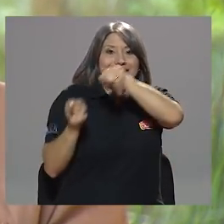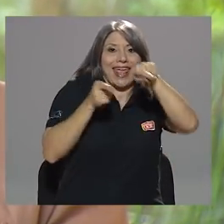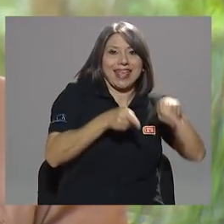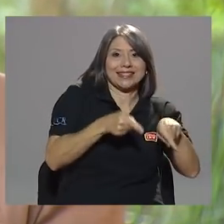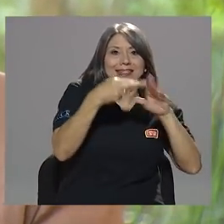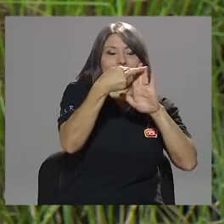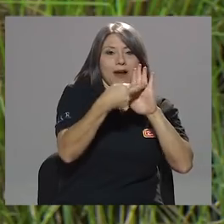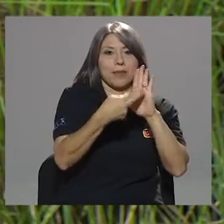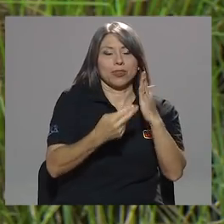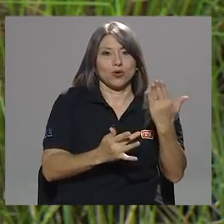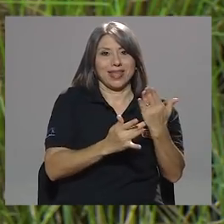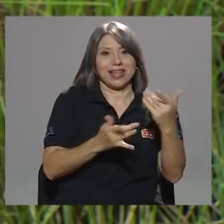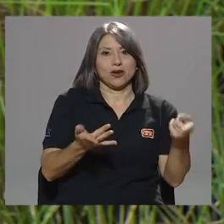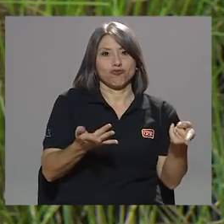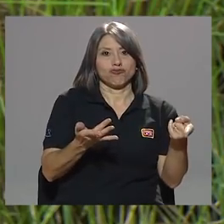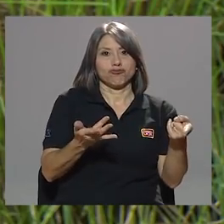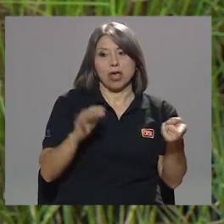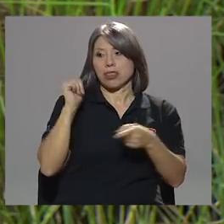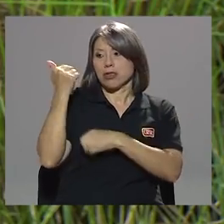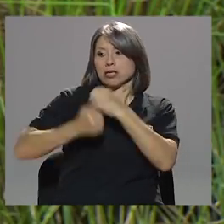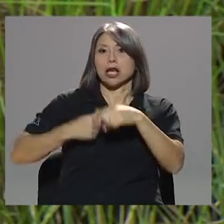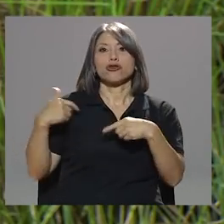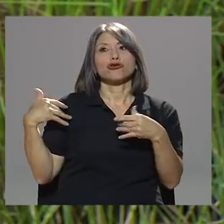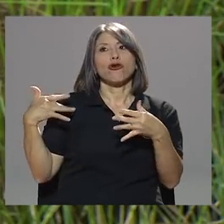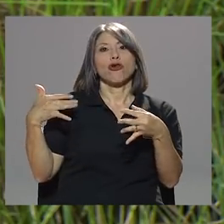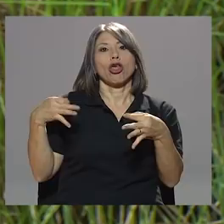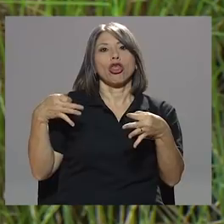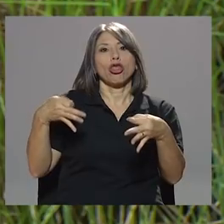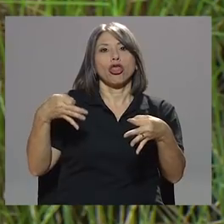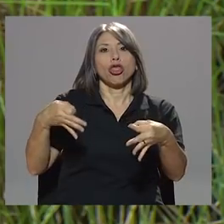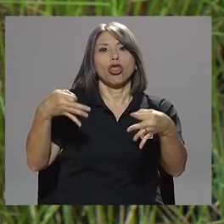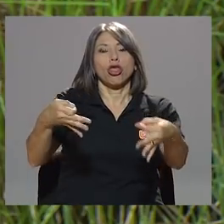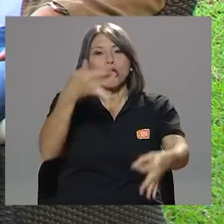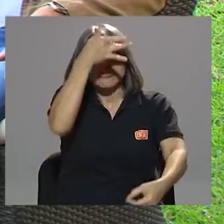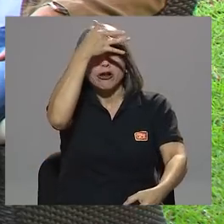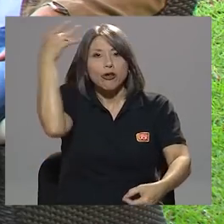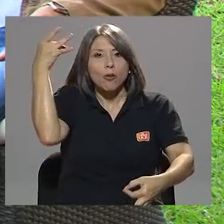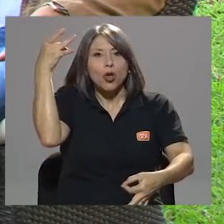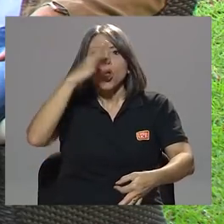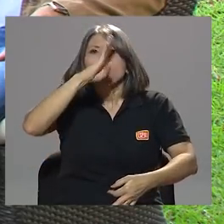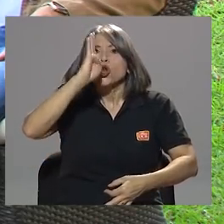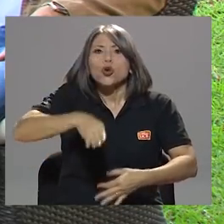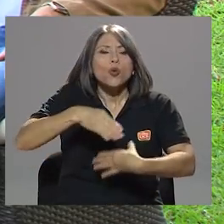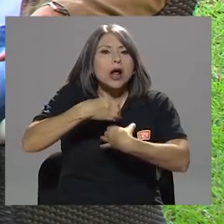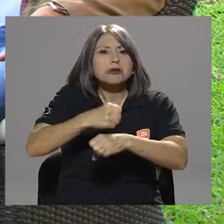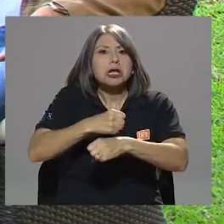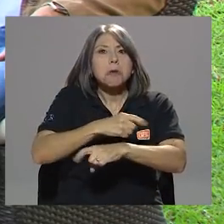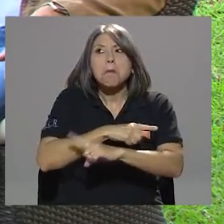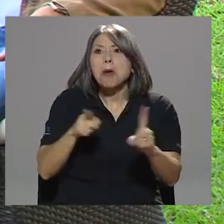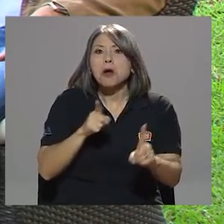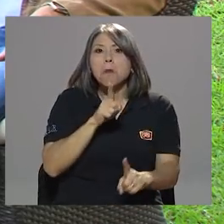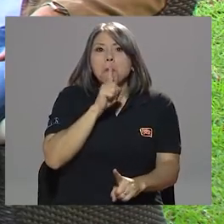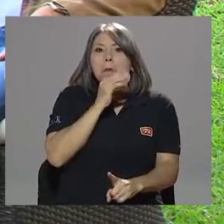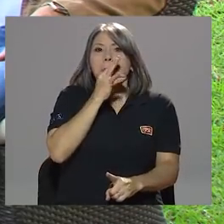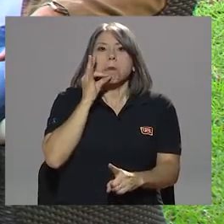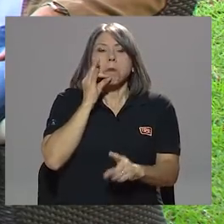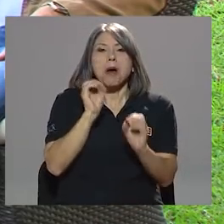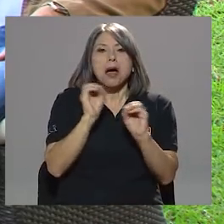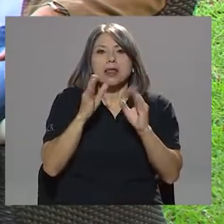y en 10 años se les olvidó hacerlo. Nunca lo ejecutaron, pero nadie dice nada de eso.